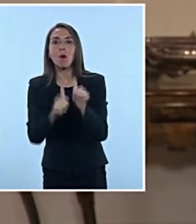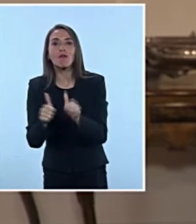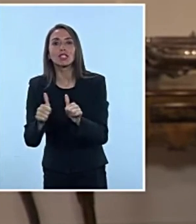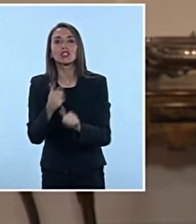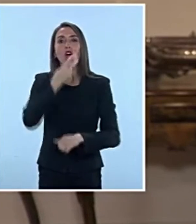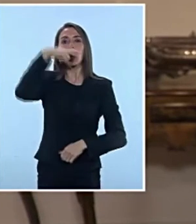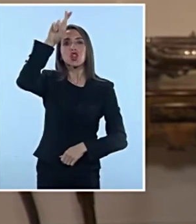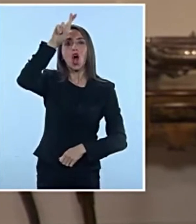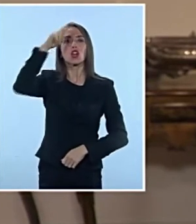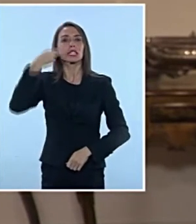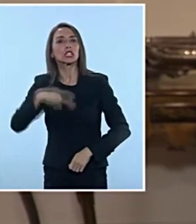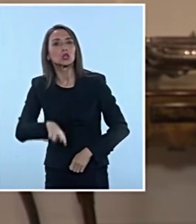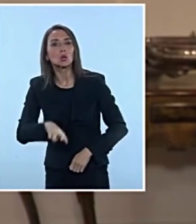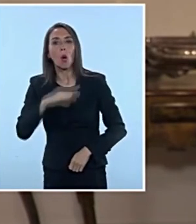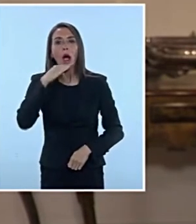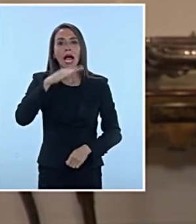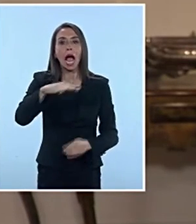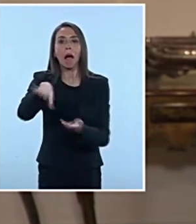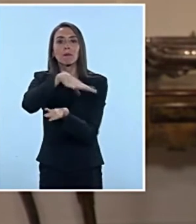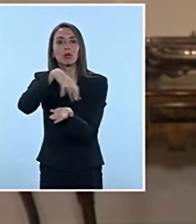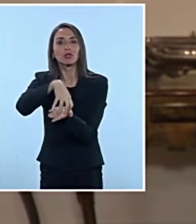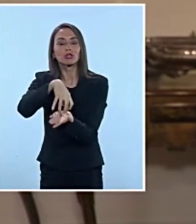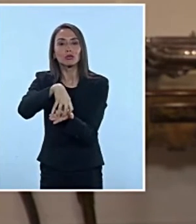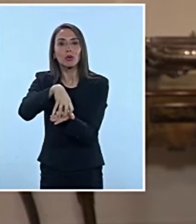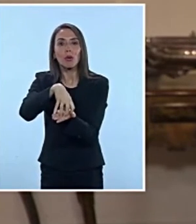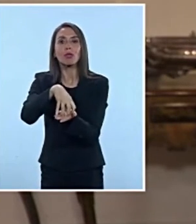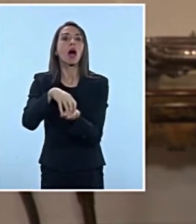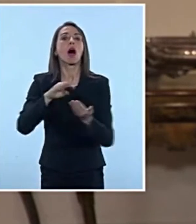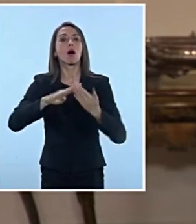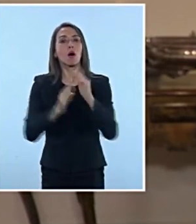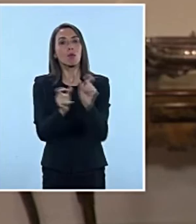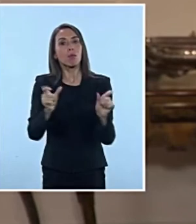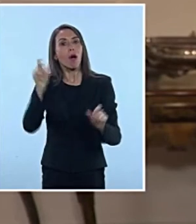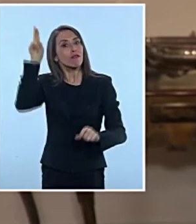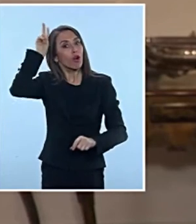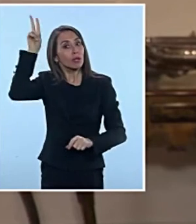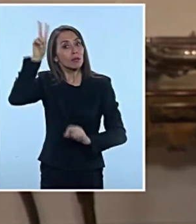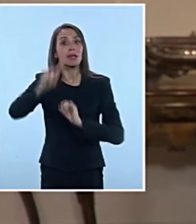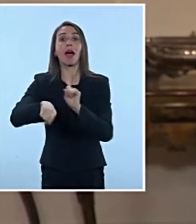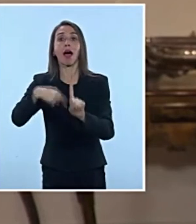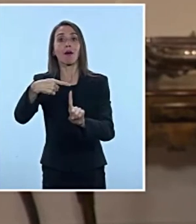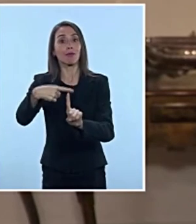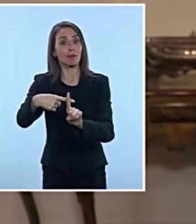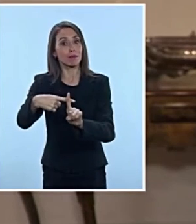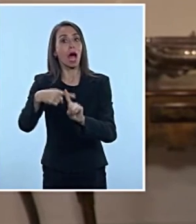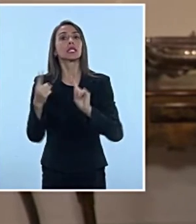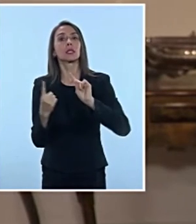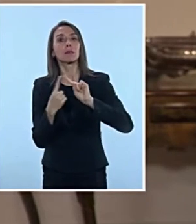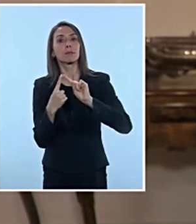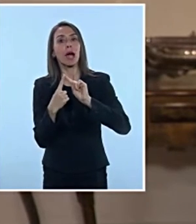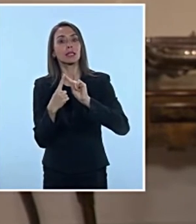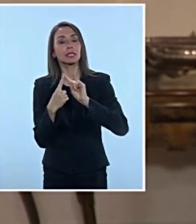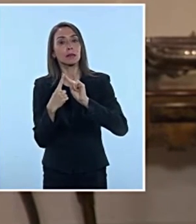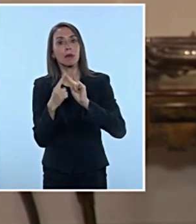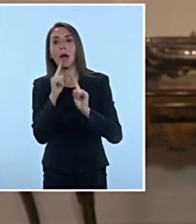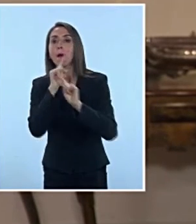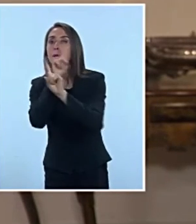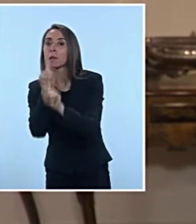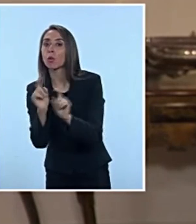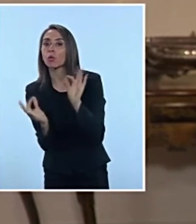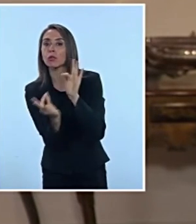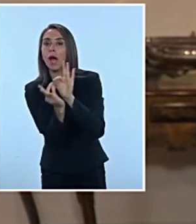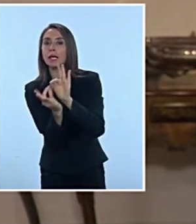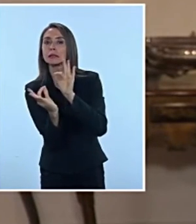del norte, del sur, del campo y la ciudad, y los pueblos indígenas, quienes, además, tendrán una participación y consulta